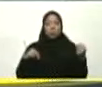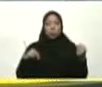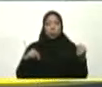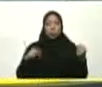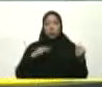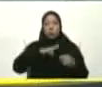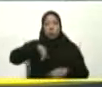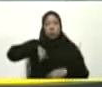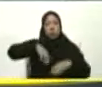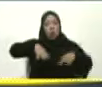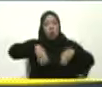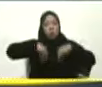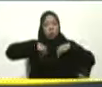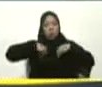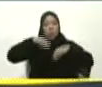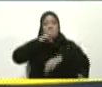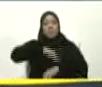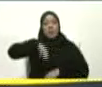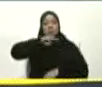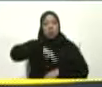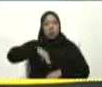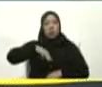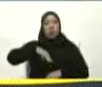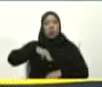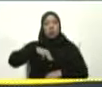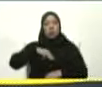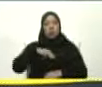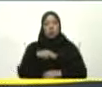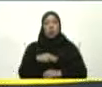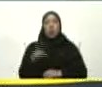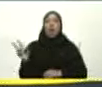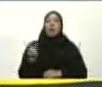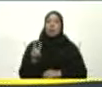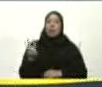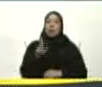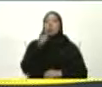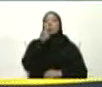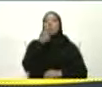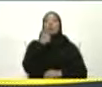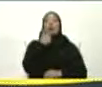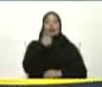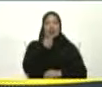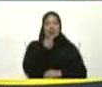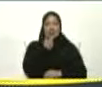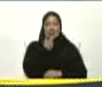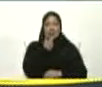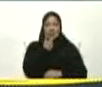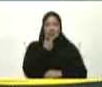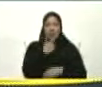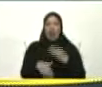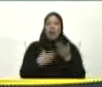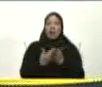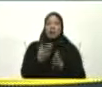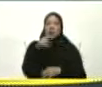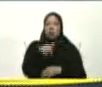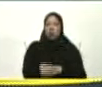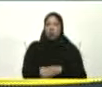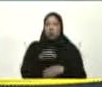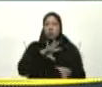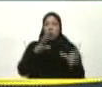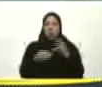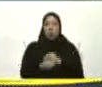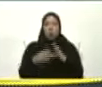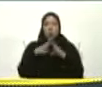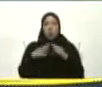Que la gran Misión Venezuela Bella Llegara Para cambiar